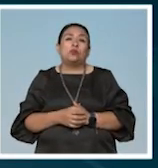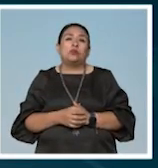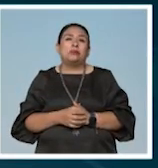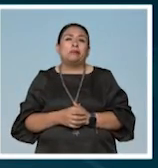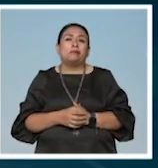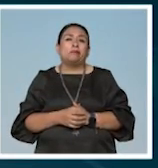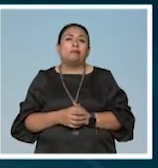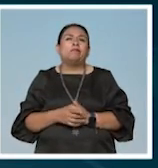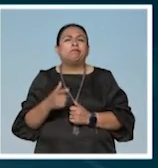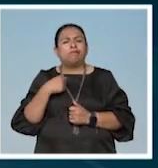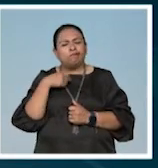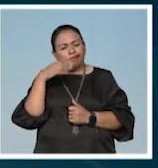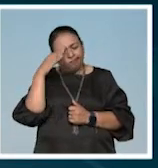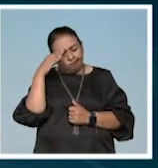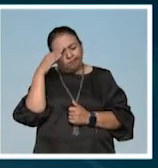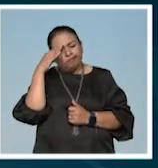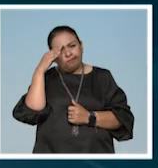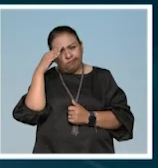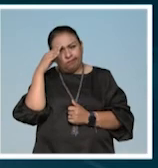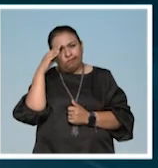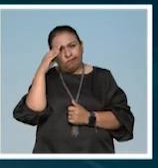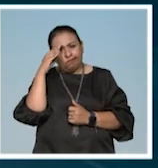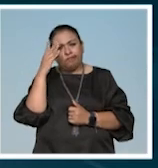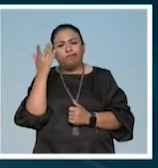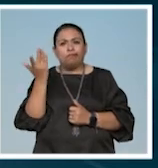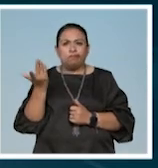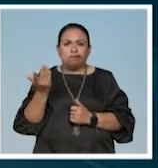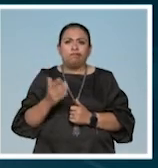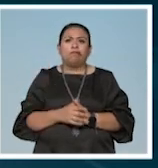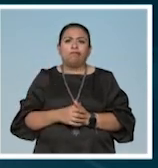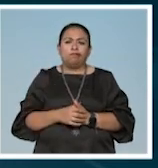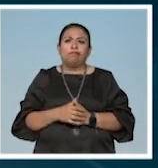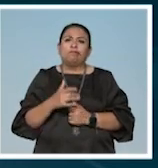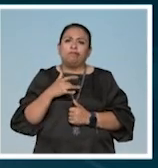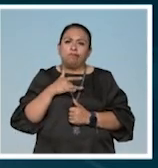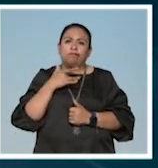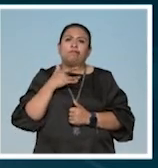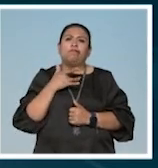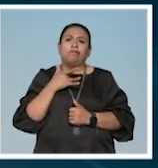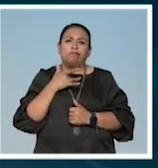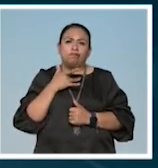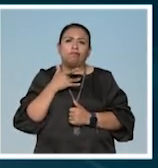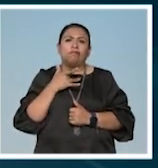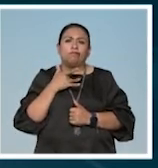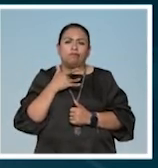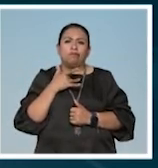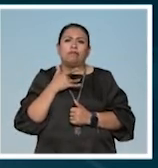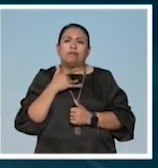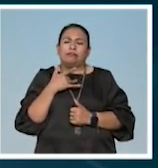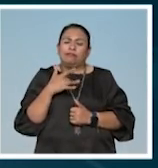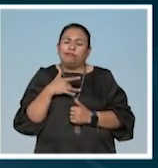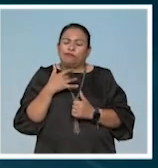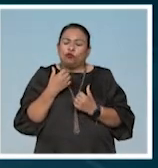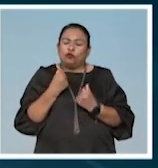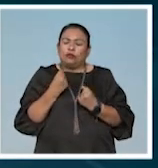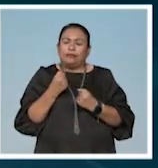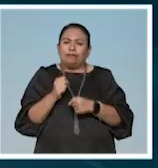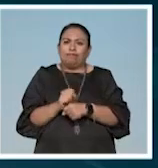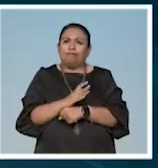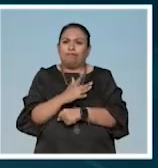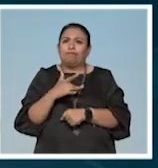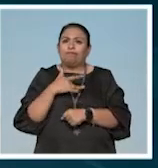a reflexionar y a sentir profundamente nuestras emociones